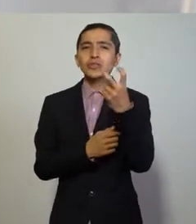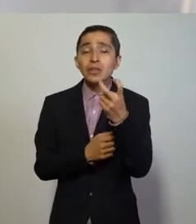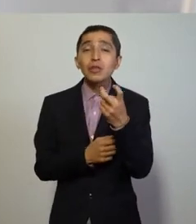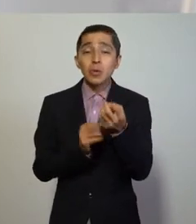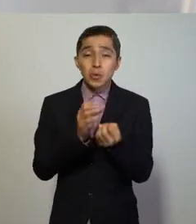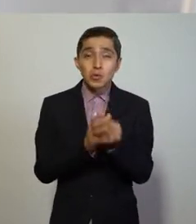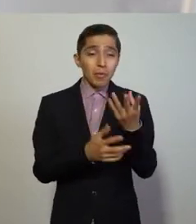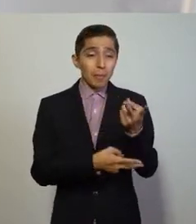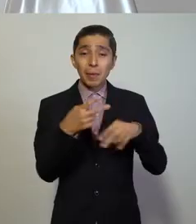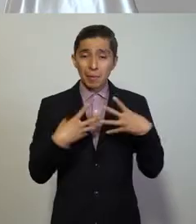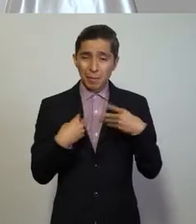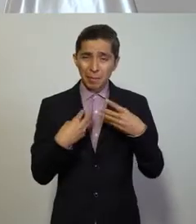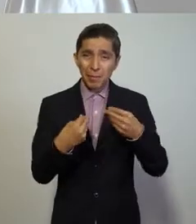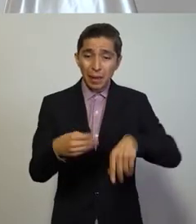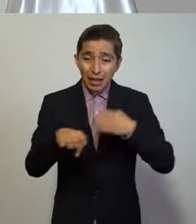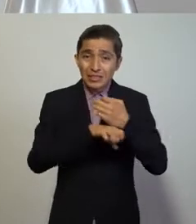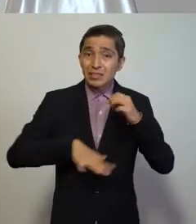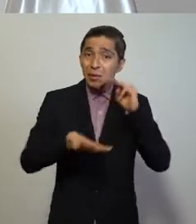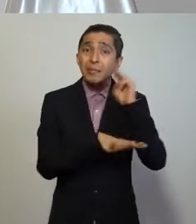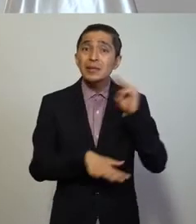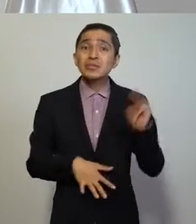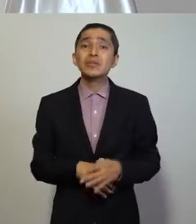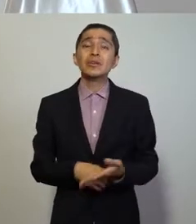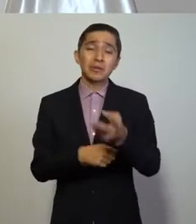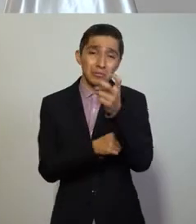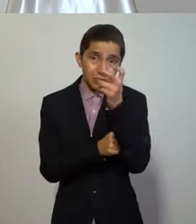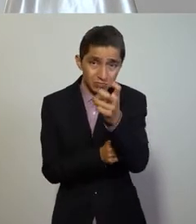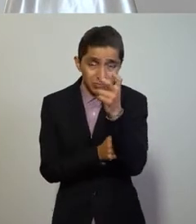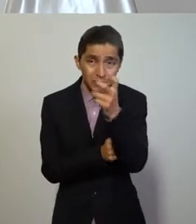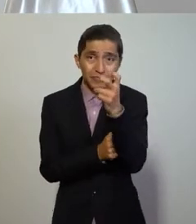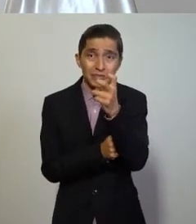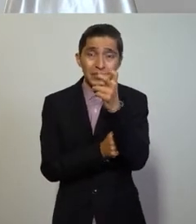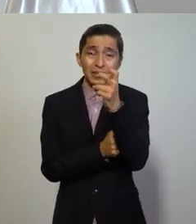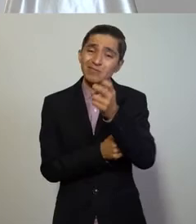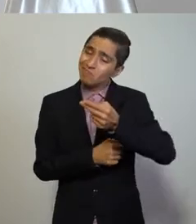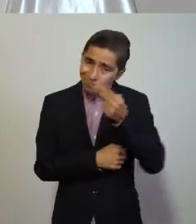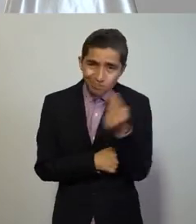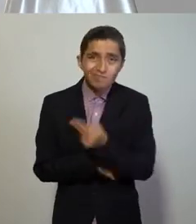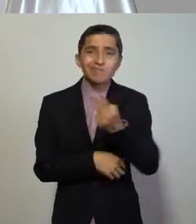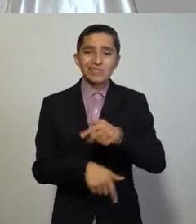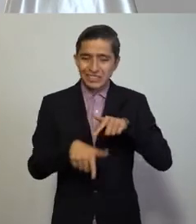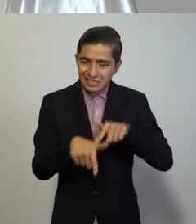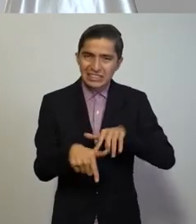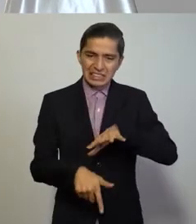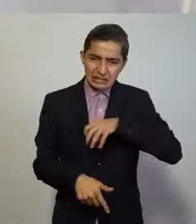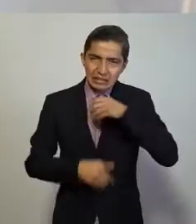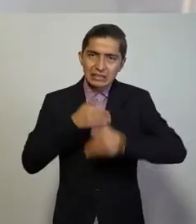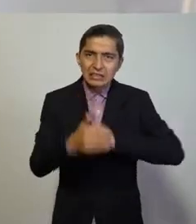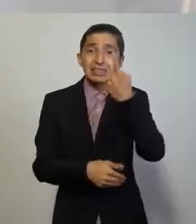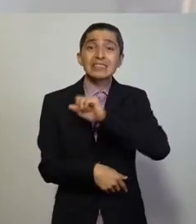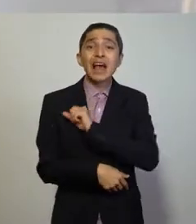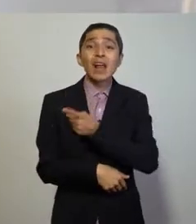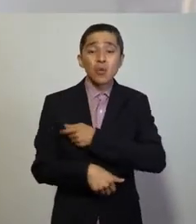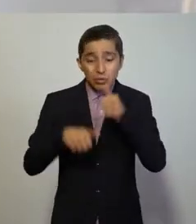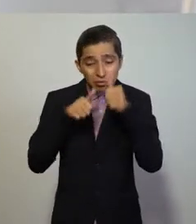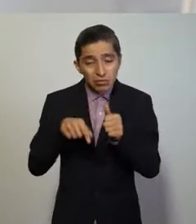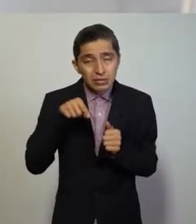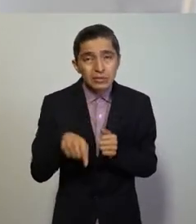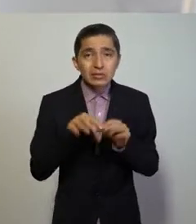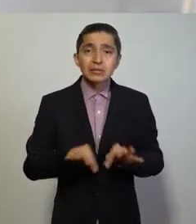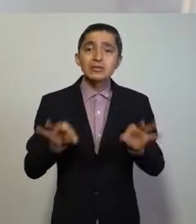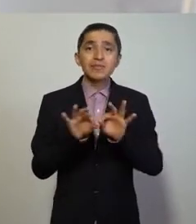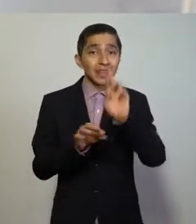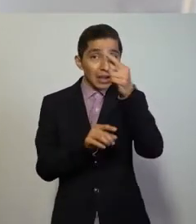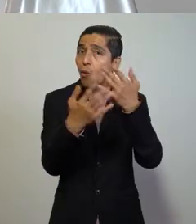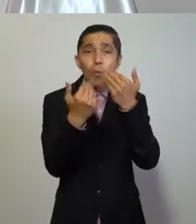contagios en Michoacán. Por lo tanto, necesitamos seguir dando la batalla por la salud. Recuerden, no